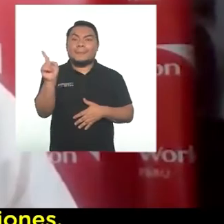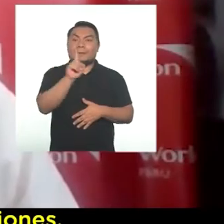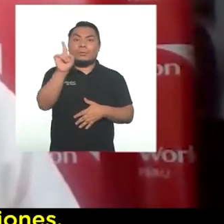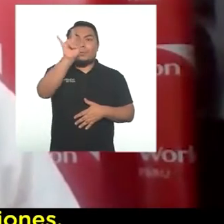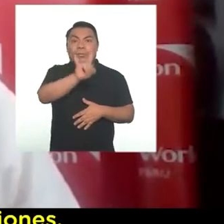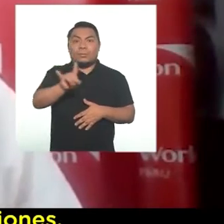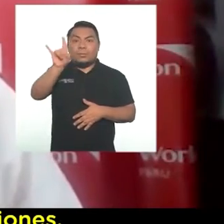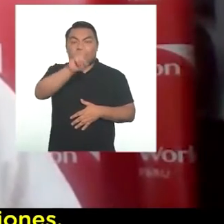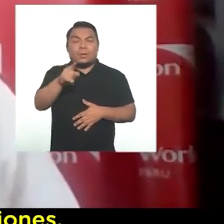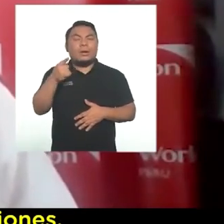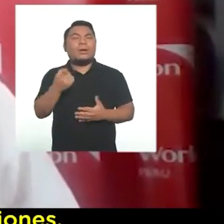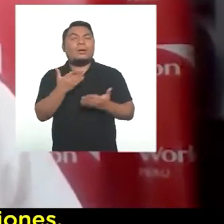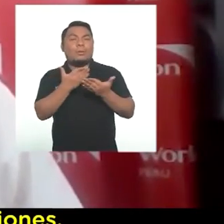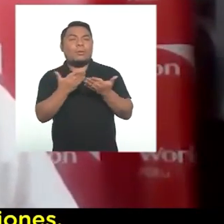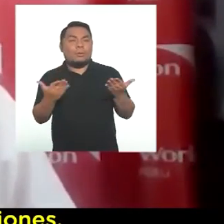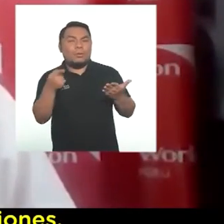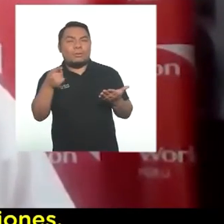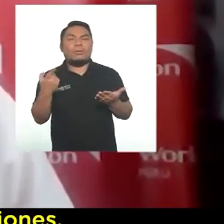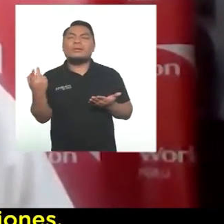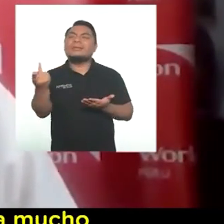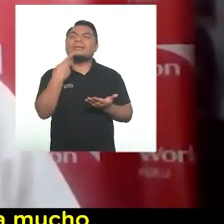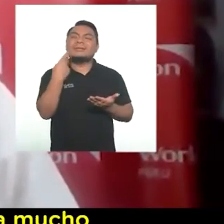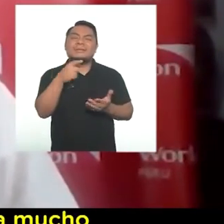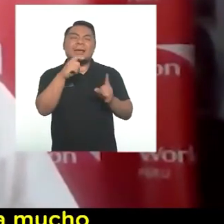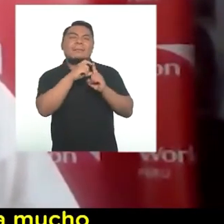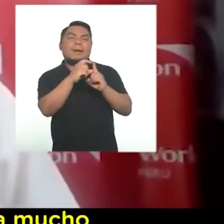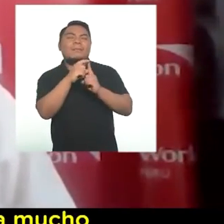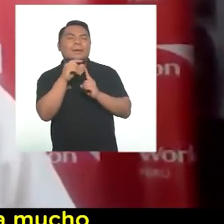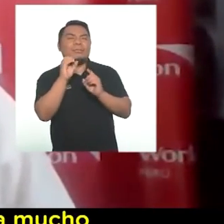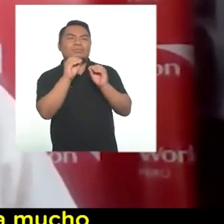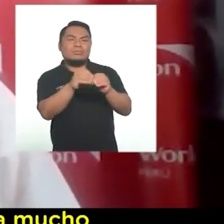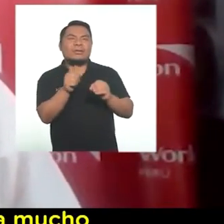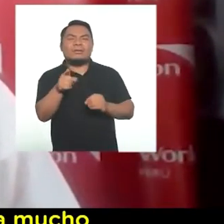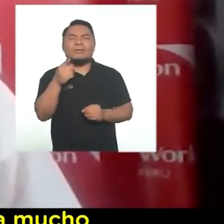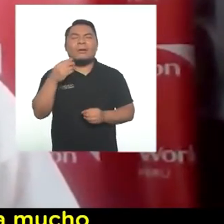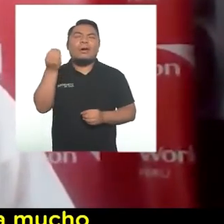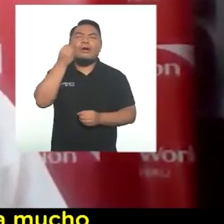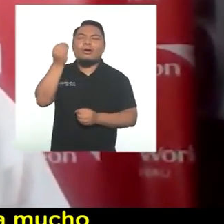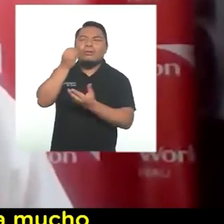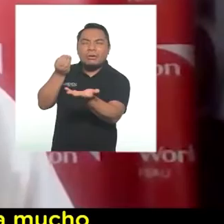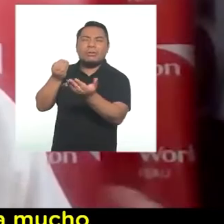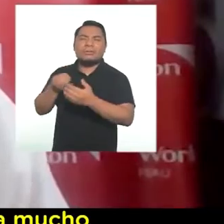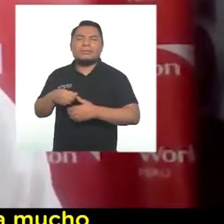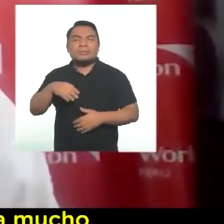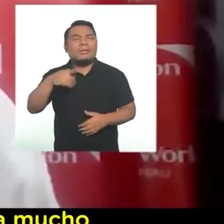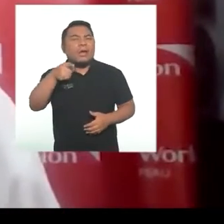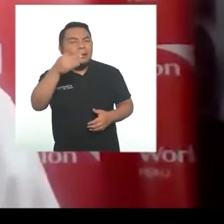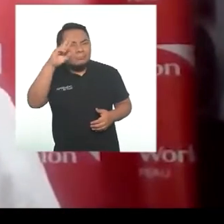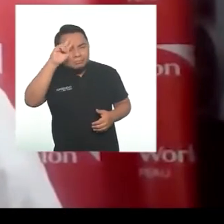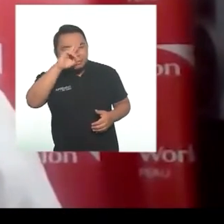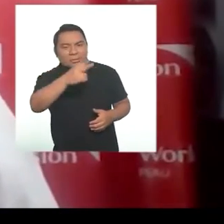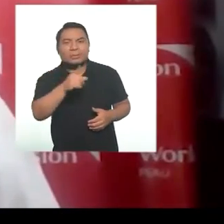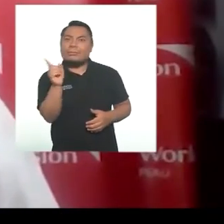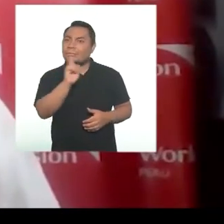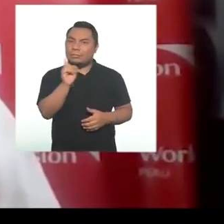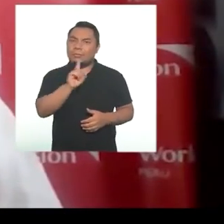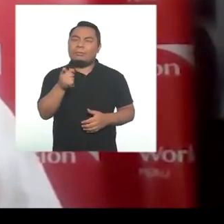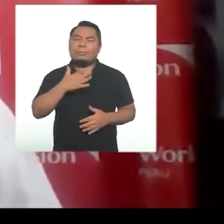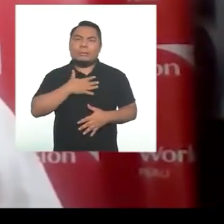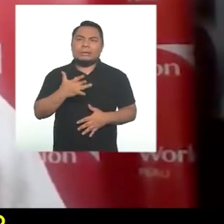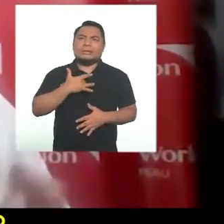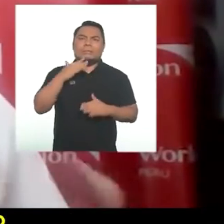no utilizando adjetivos en nuestras relaciones, como tonto, inútil, porque eso afecta mucho la dignidad de